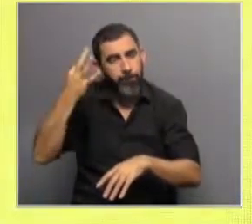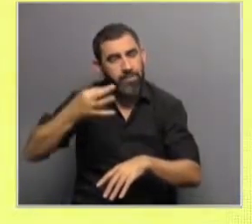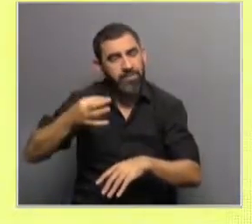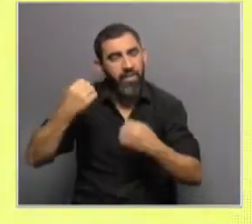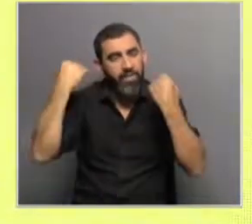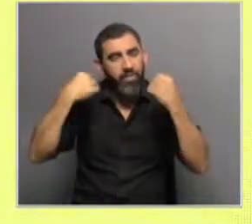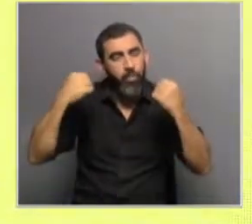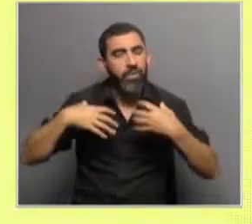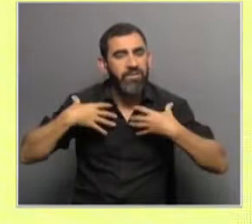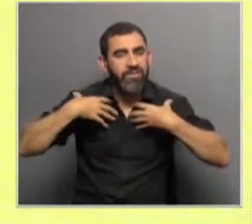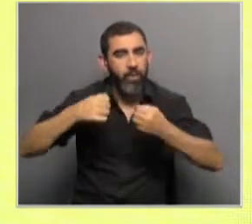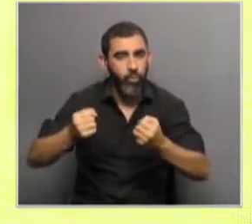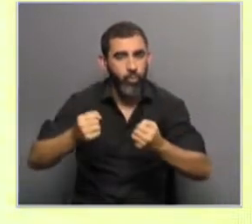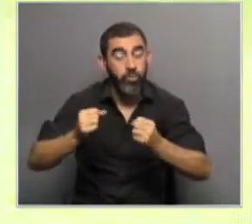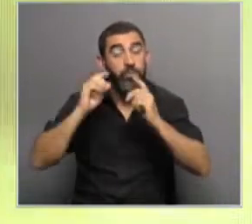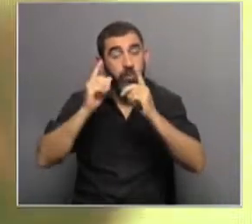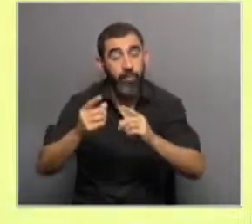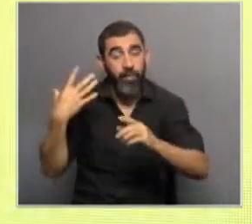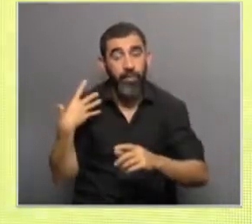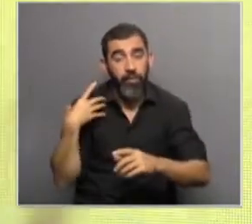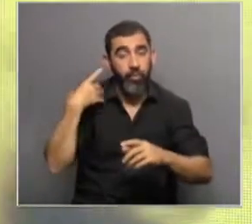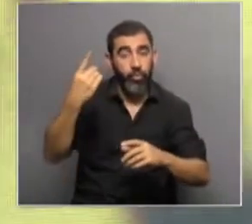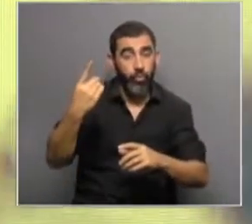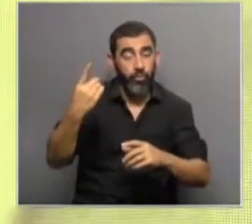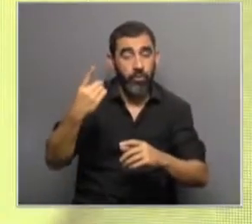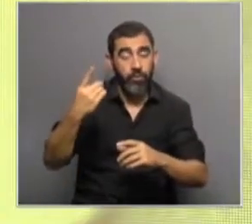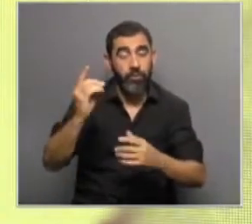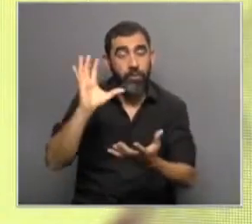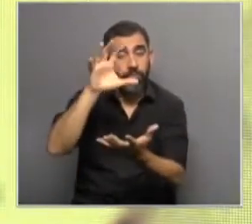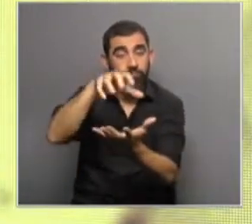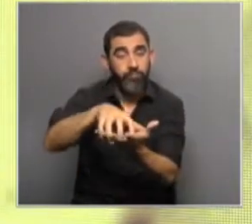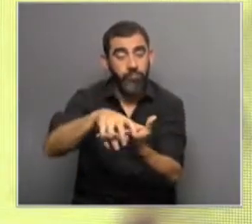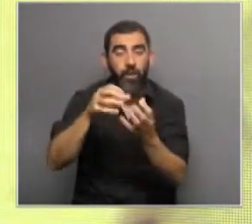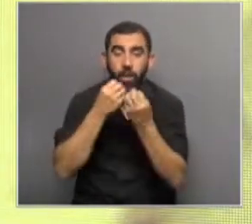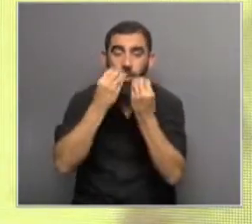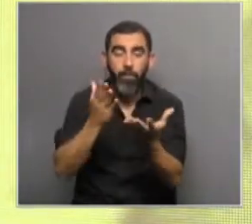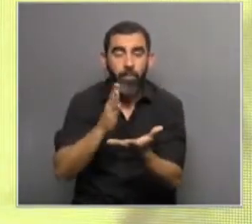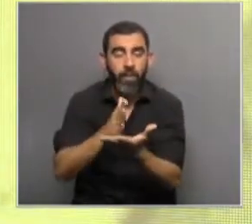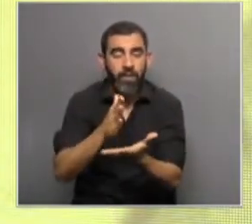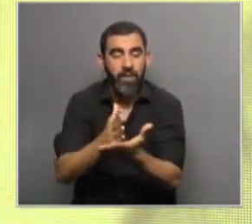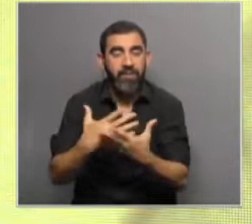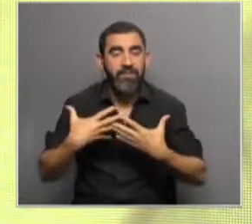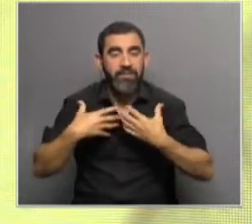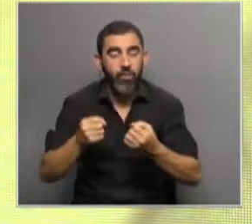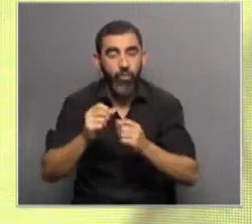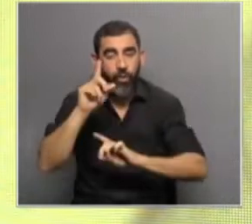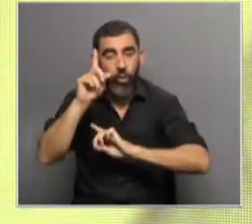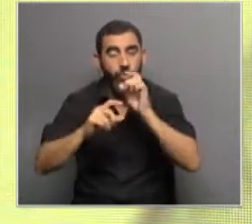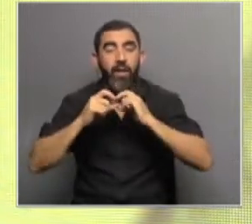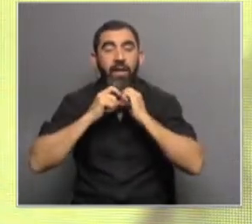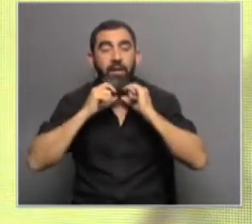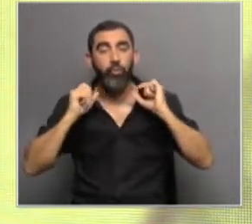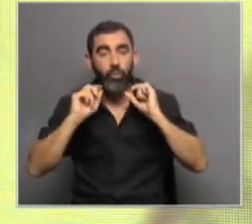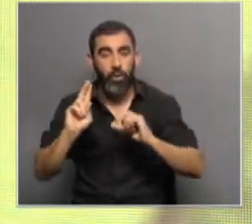y salud, es también la directora del Departamento de Bienestar y Salud de la Universidad Católica de